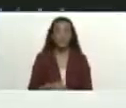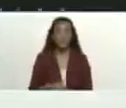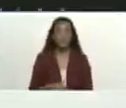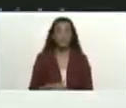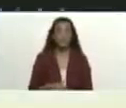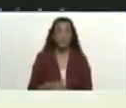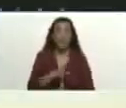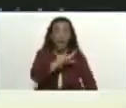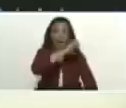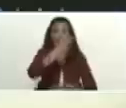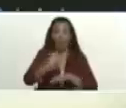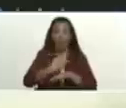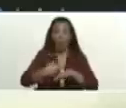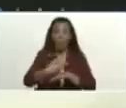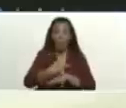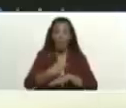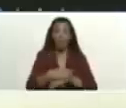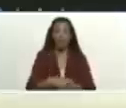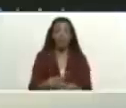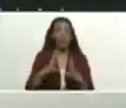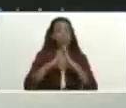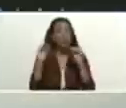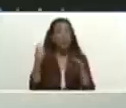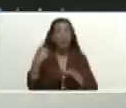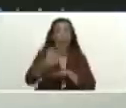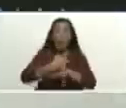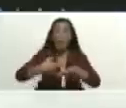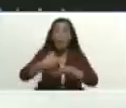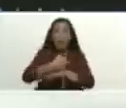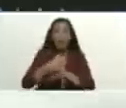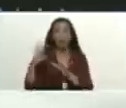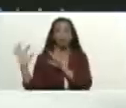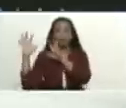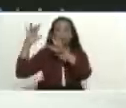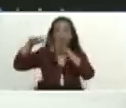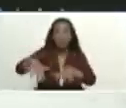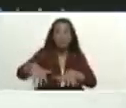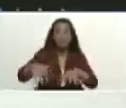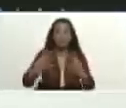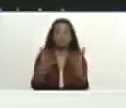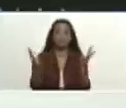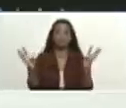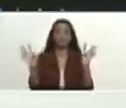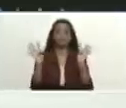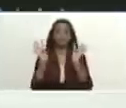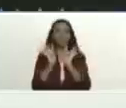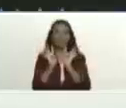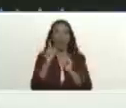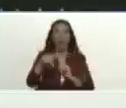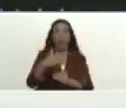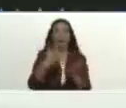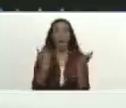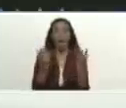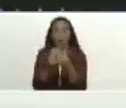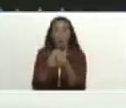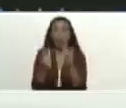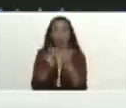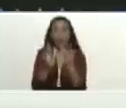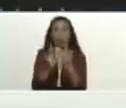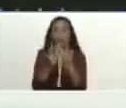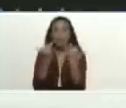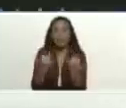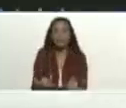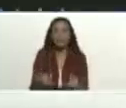el jefe de gobierno de Caracas, y todos los gobernadores y gobernadoras aquí, conectados en